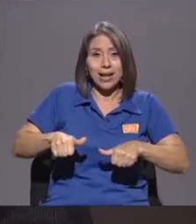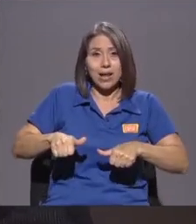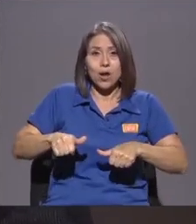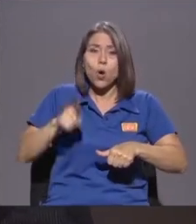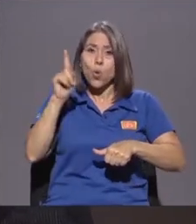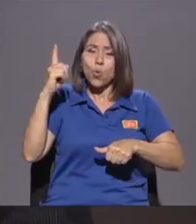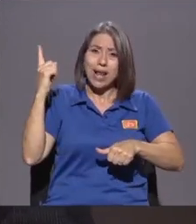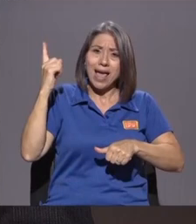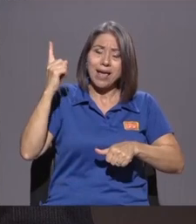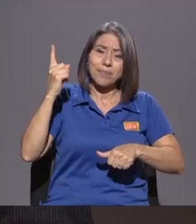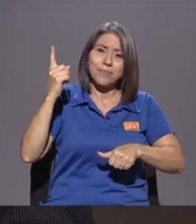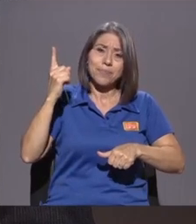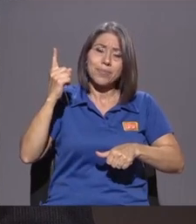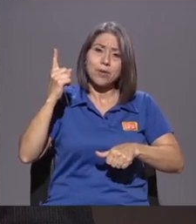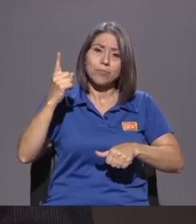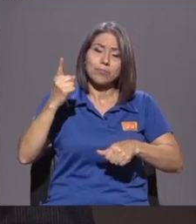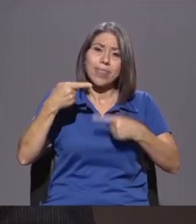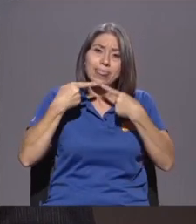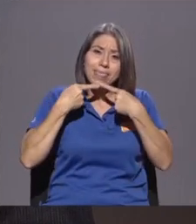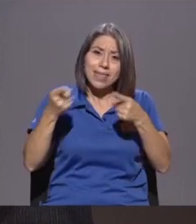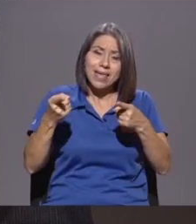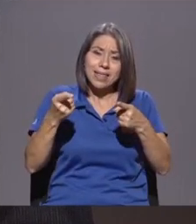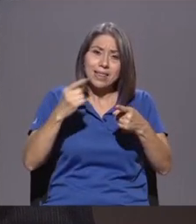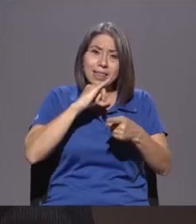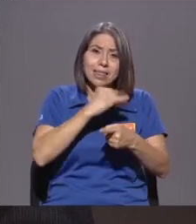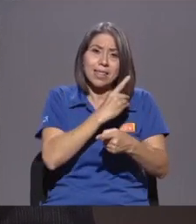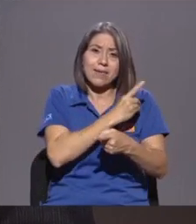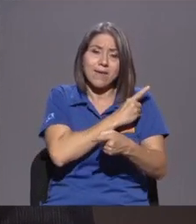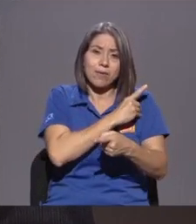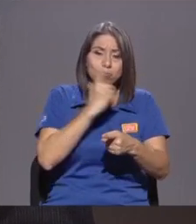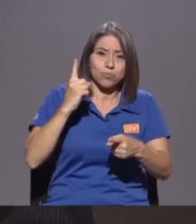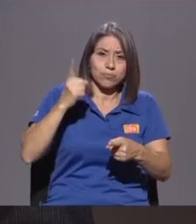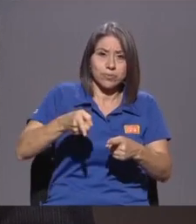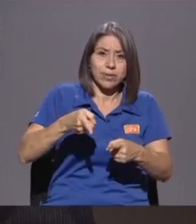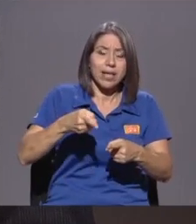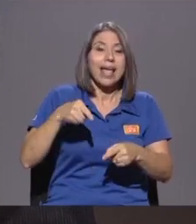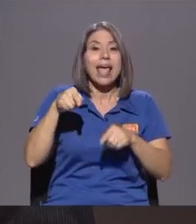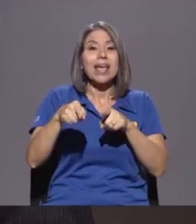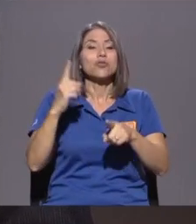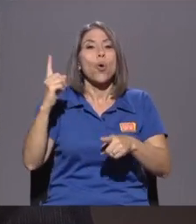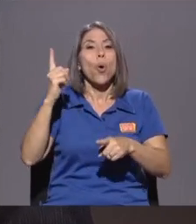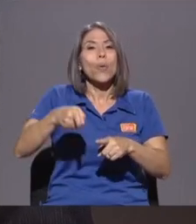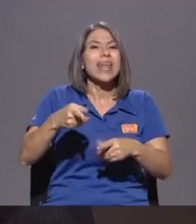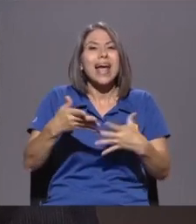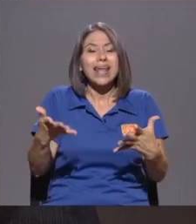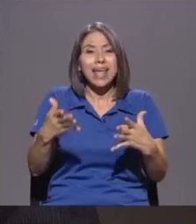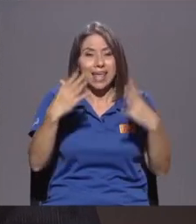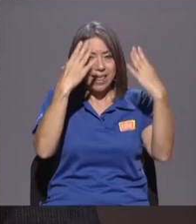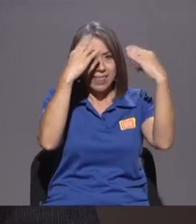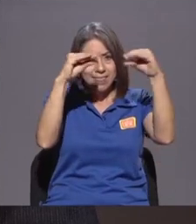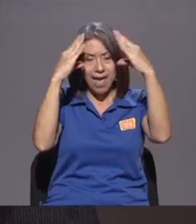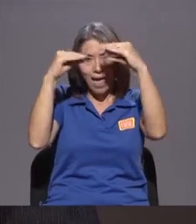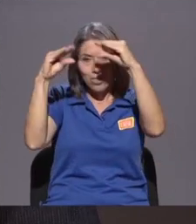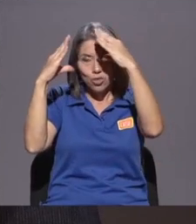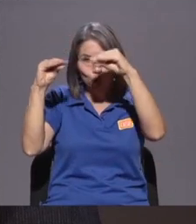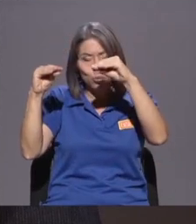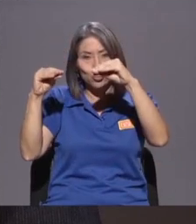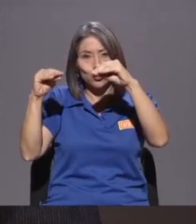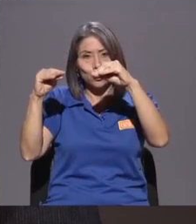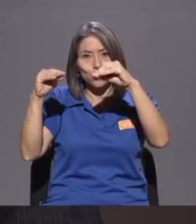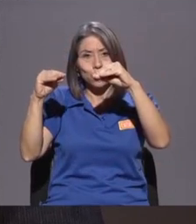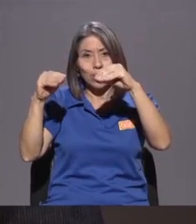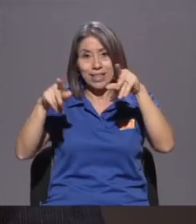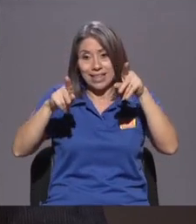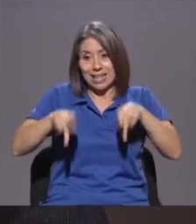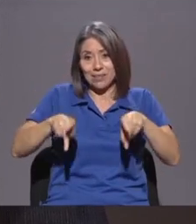directiva Que obliga A que Los datos De Los